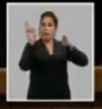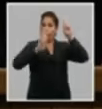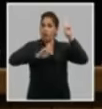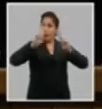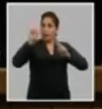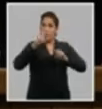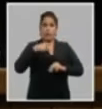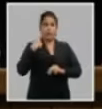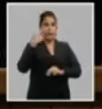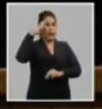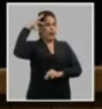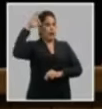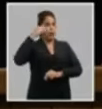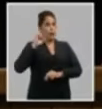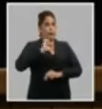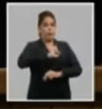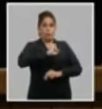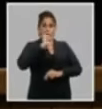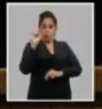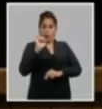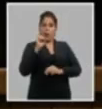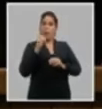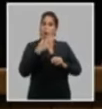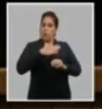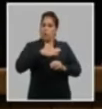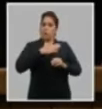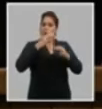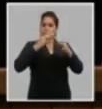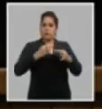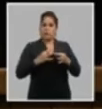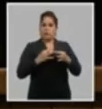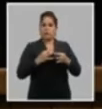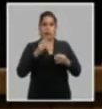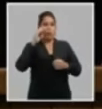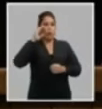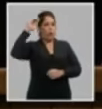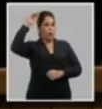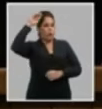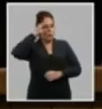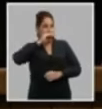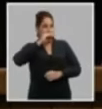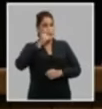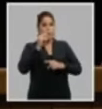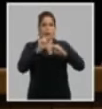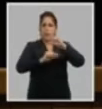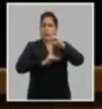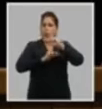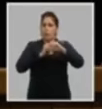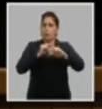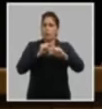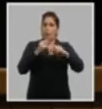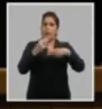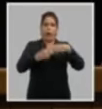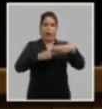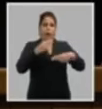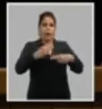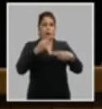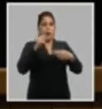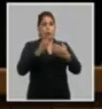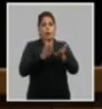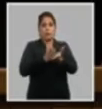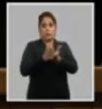ideológico alcanzado con la apropiación conocimiento e incorporación de lo más